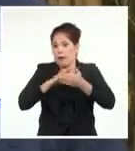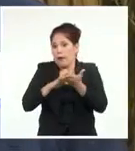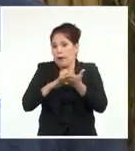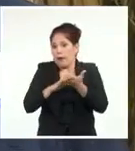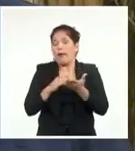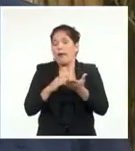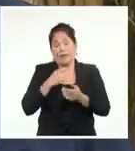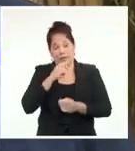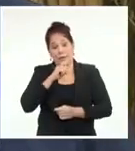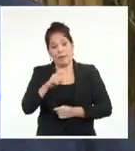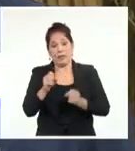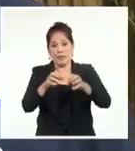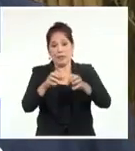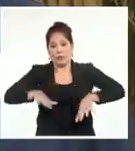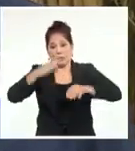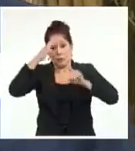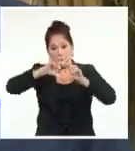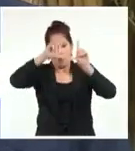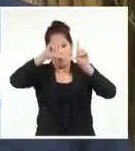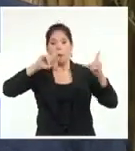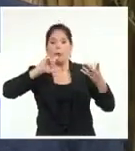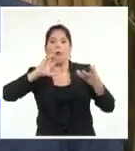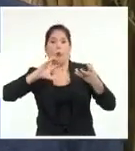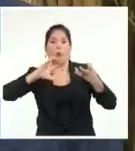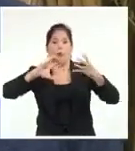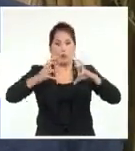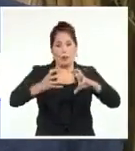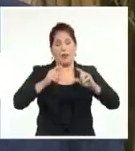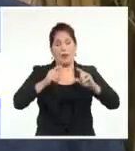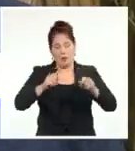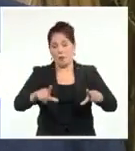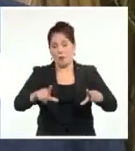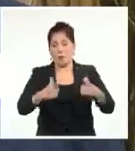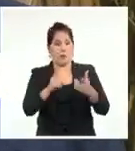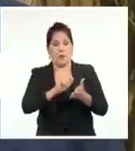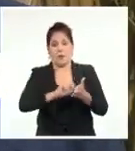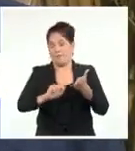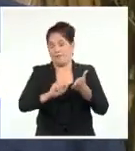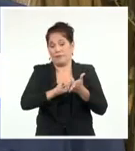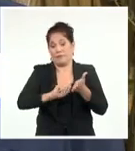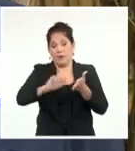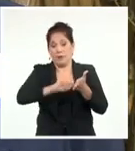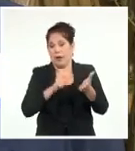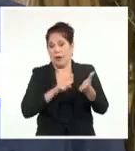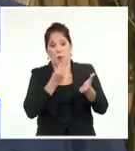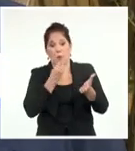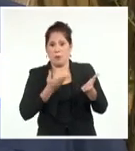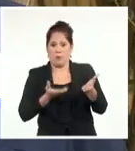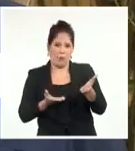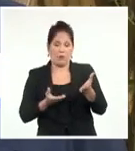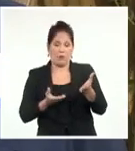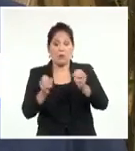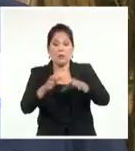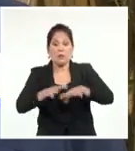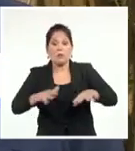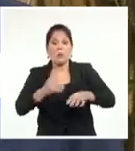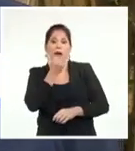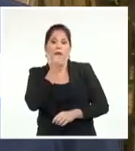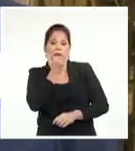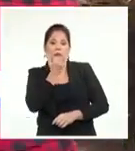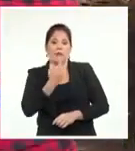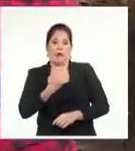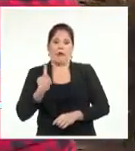Sabemos que la situación que tiene el país es complicada por la situación del bloqueo, pero es una situación que nos está afectando